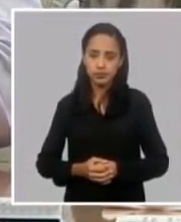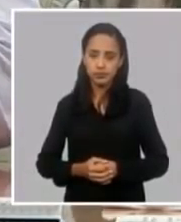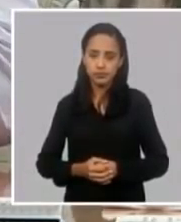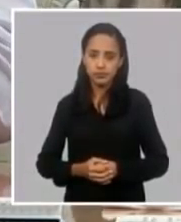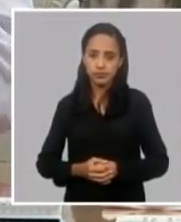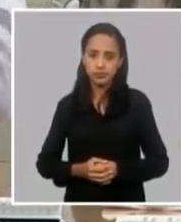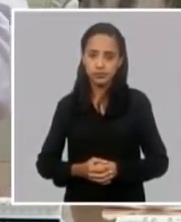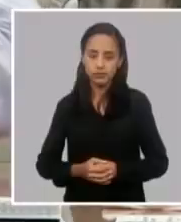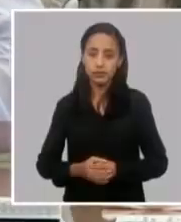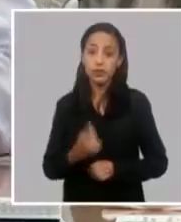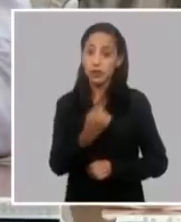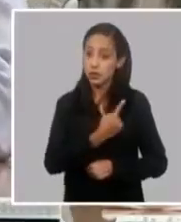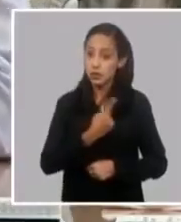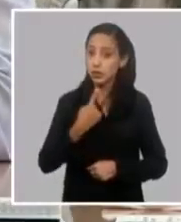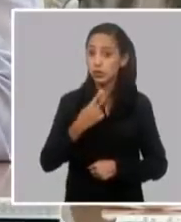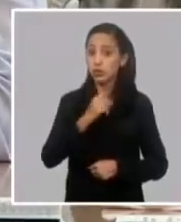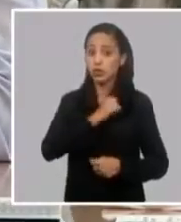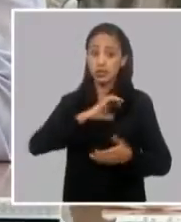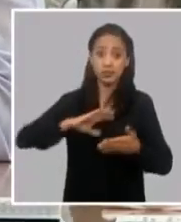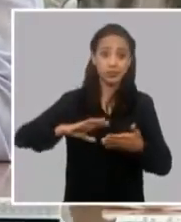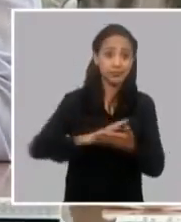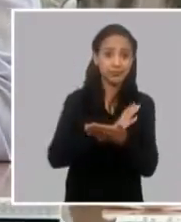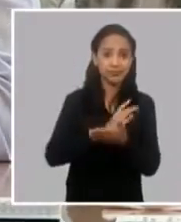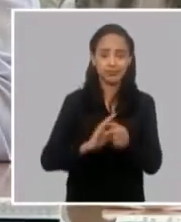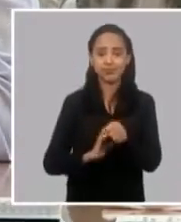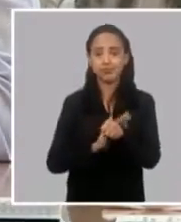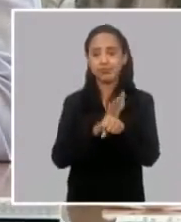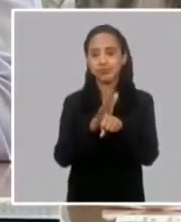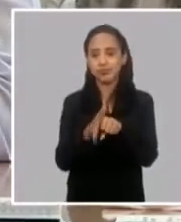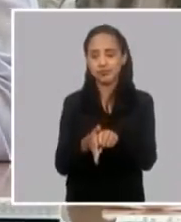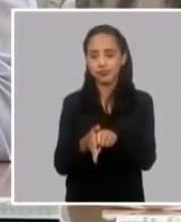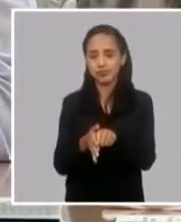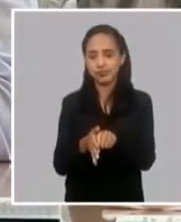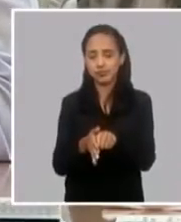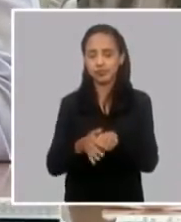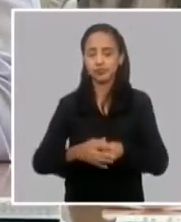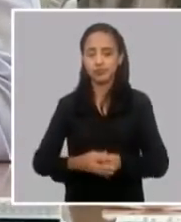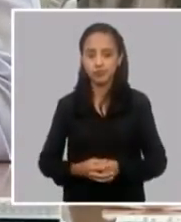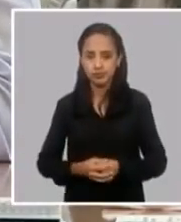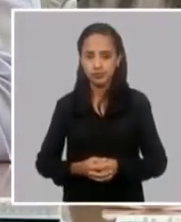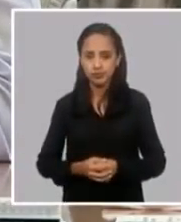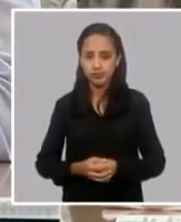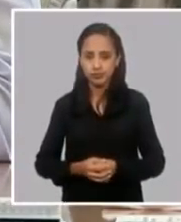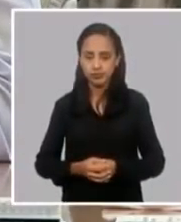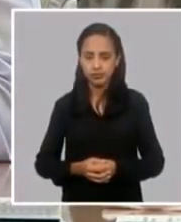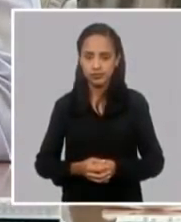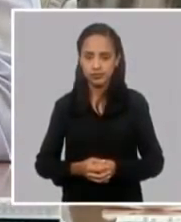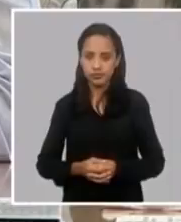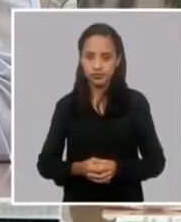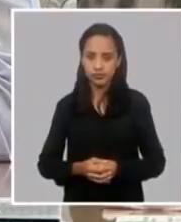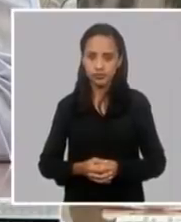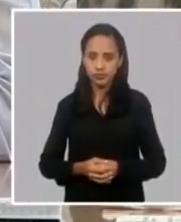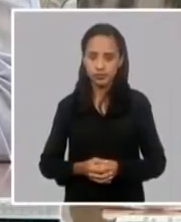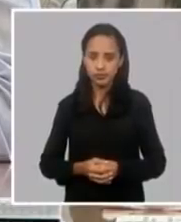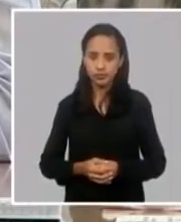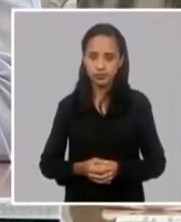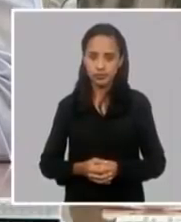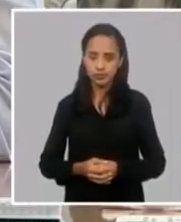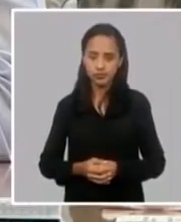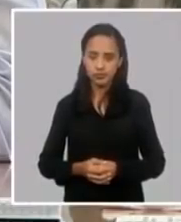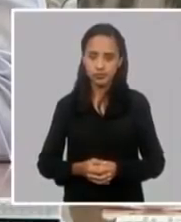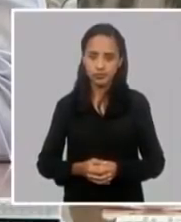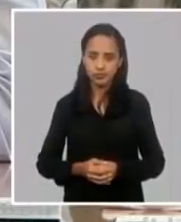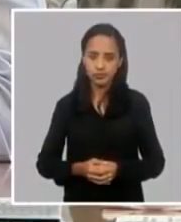las esperanzas que tenemos para, en el menor tiempo posible, limitar los efectos de este pico